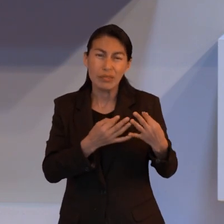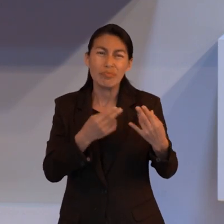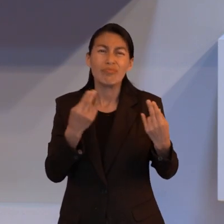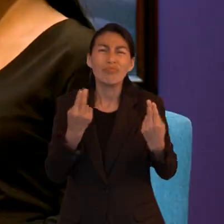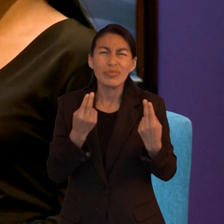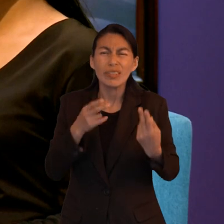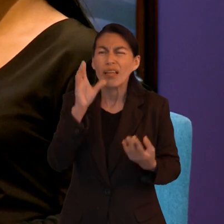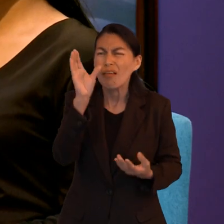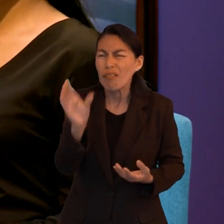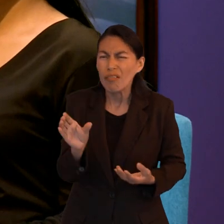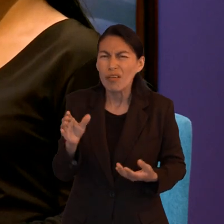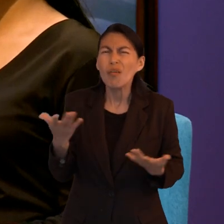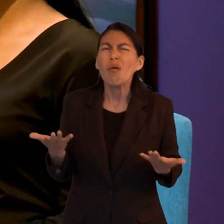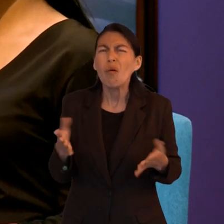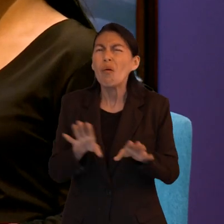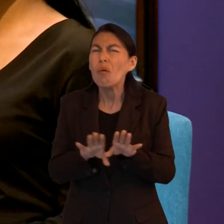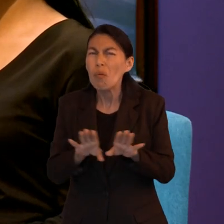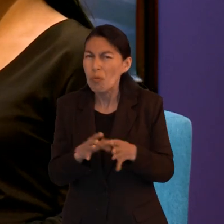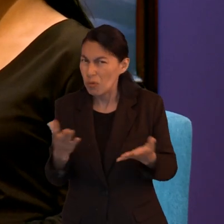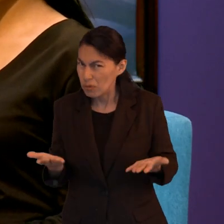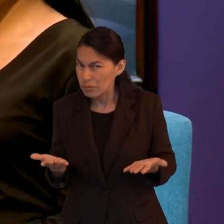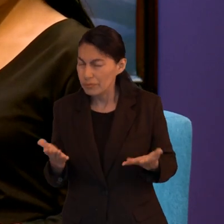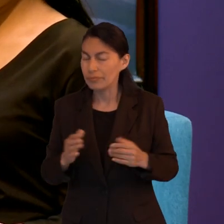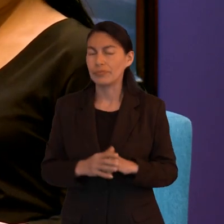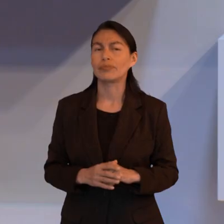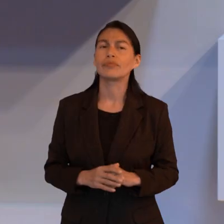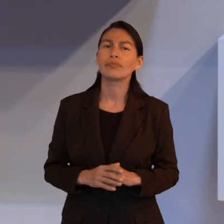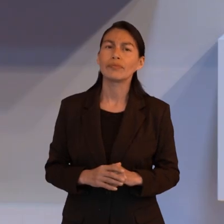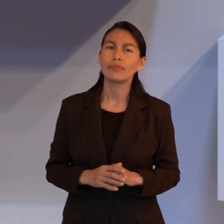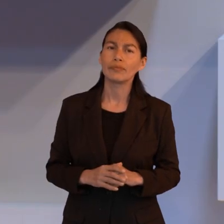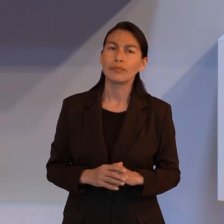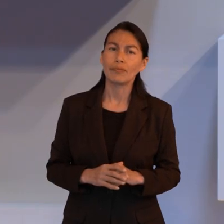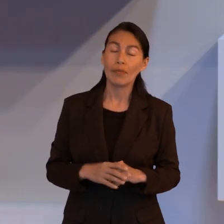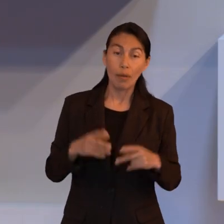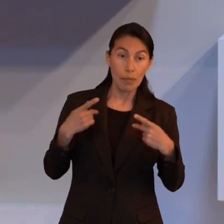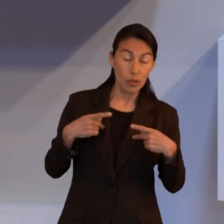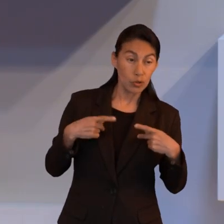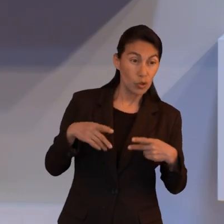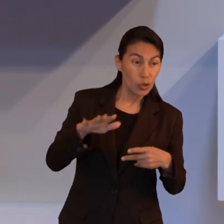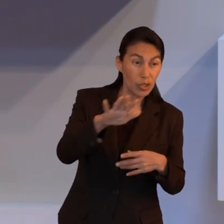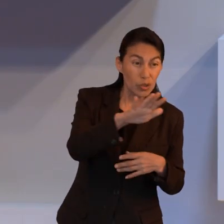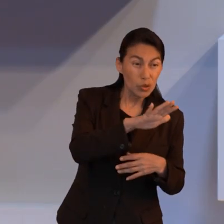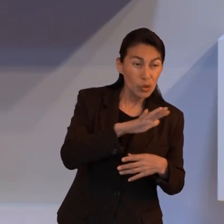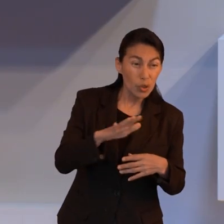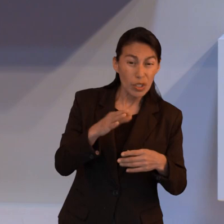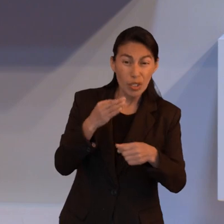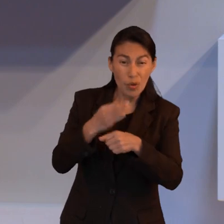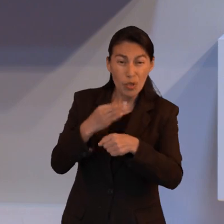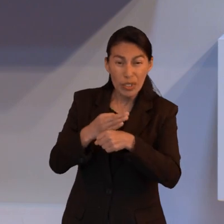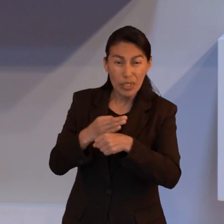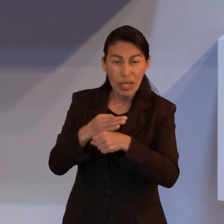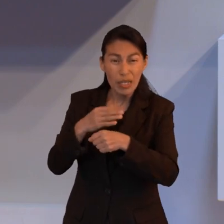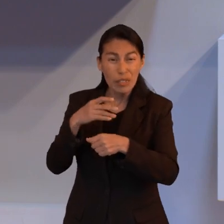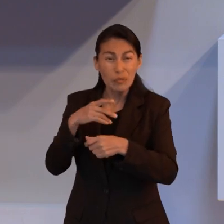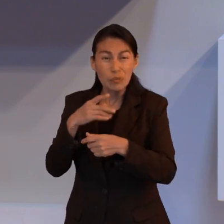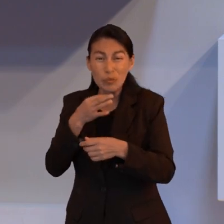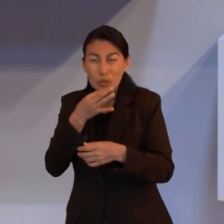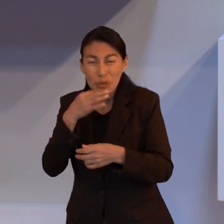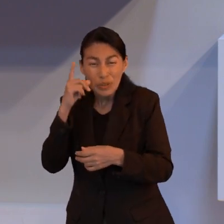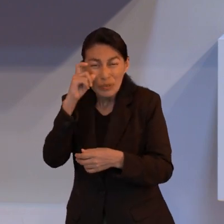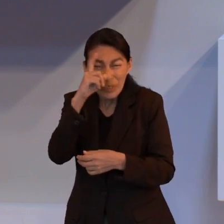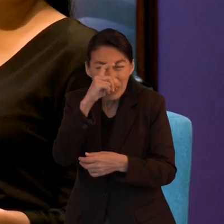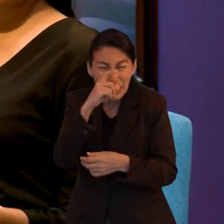específicas basadas en la fe. ¿Qué características necesitaría tener el pueblo del fin? ¿Para poder retener su fe?